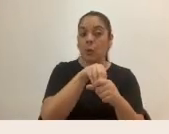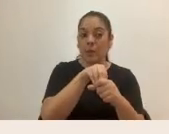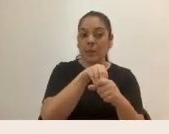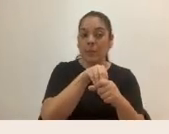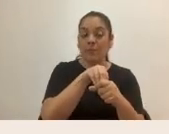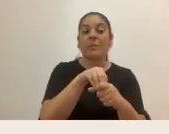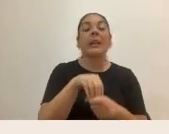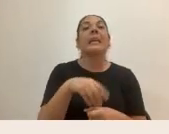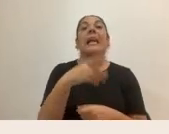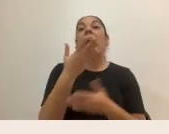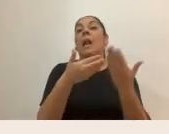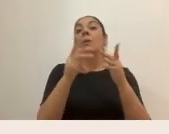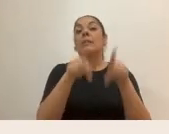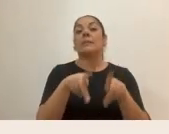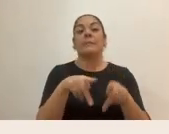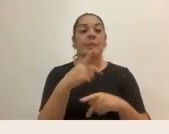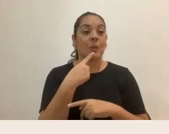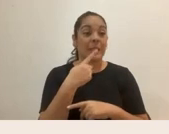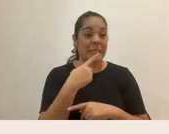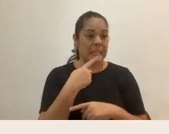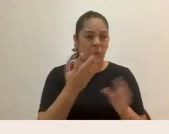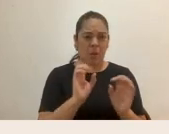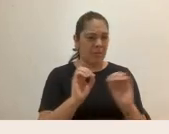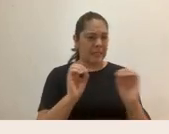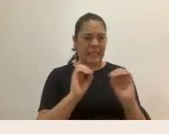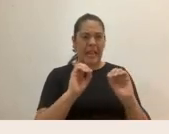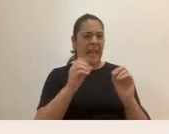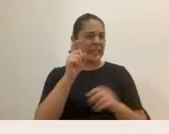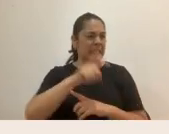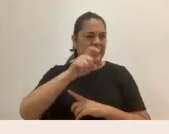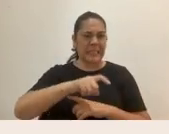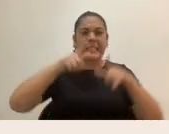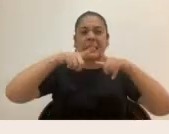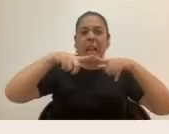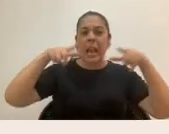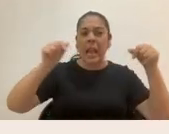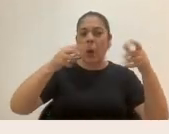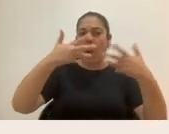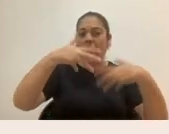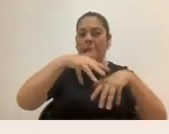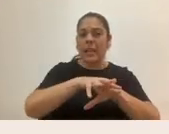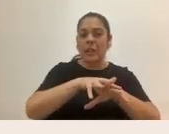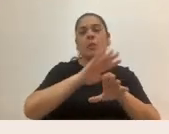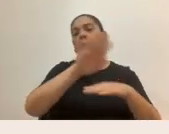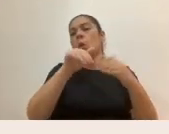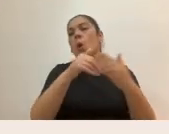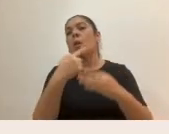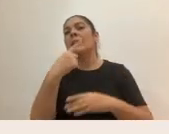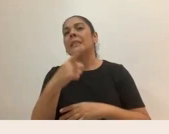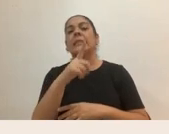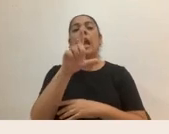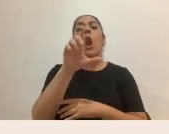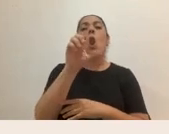necesario tener un lenguaje inclusivo. Entonces se refieren a todo desde lo masculino, los trabajadores,